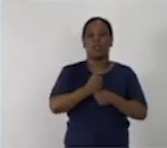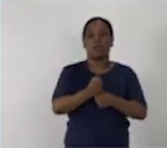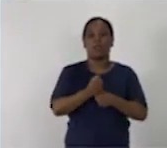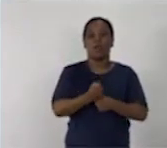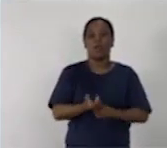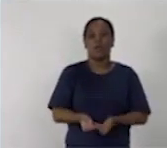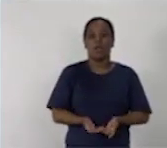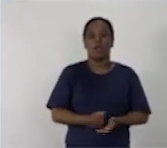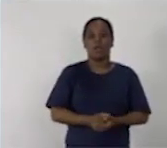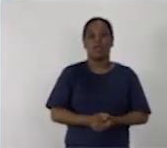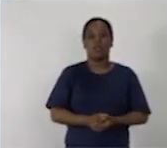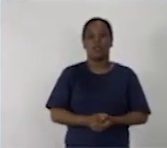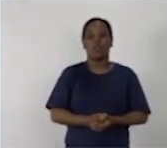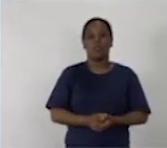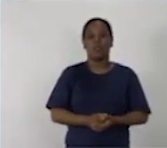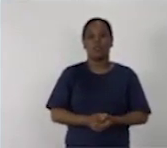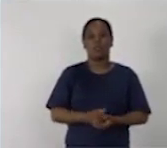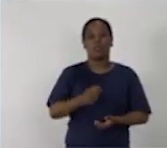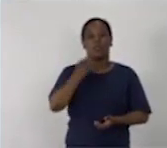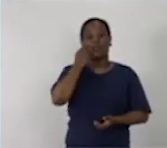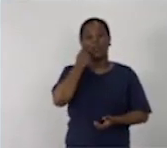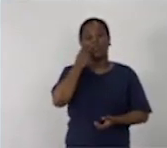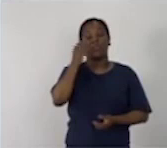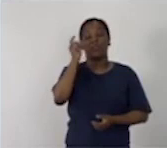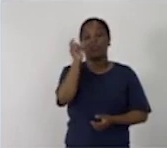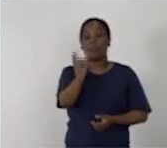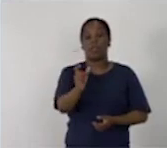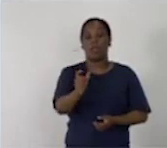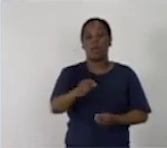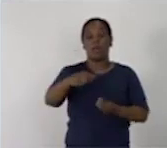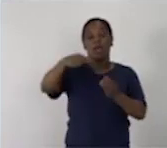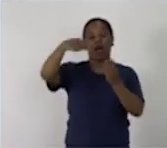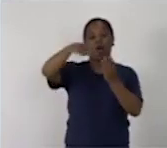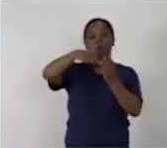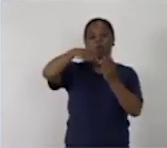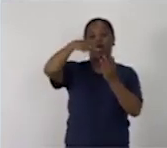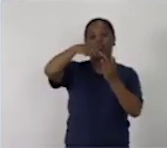aguda o llano. ¿Por qué lo sabes?